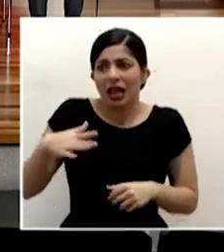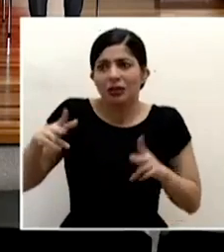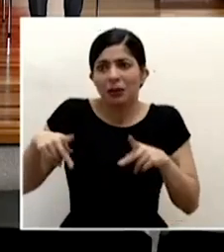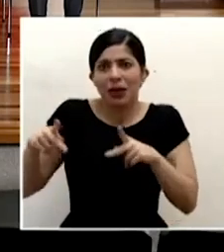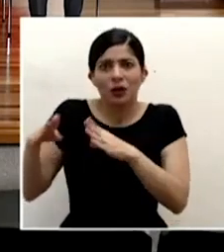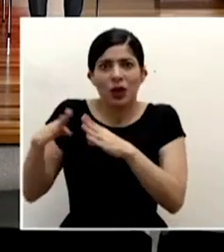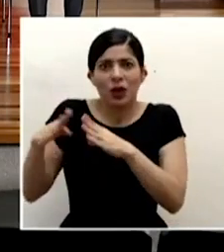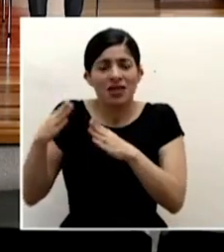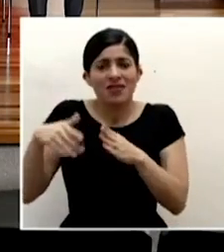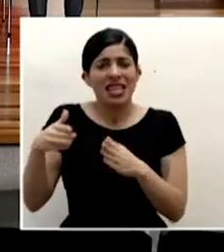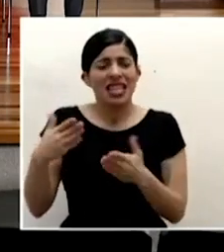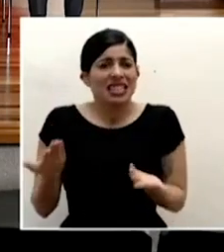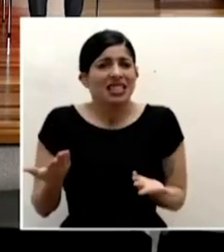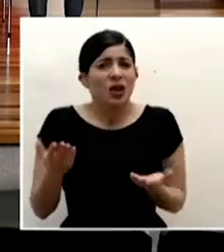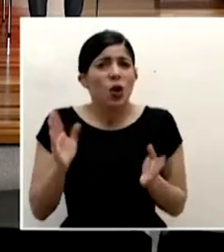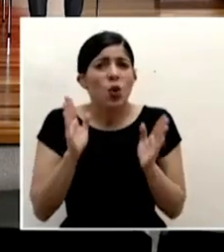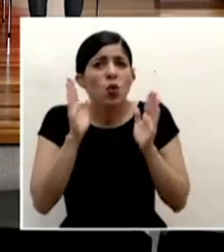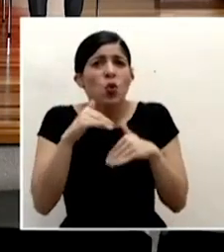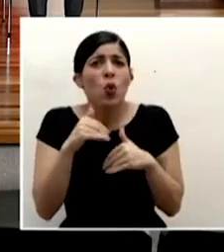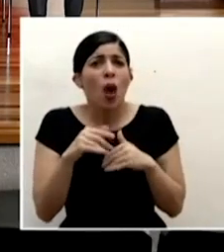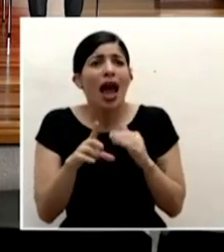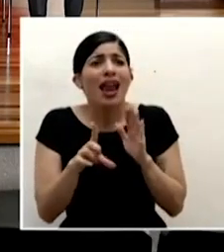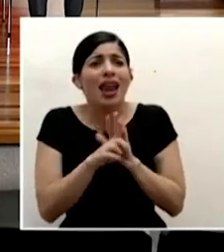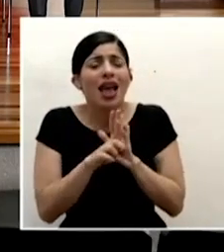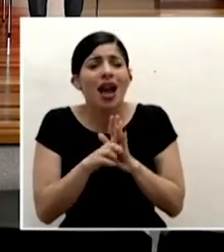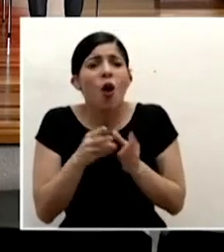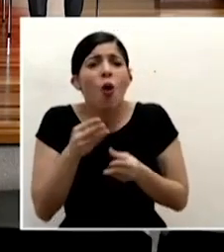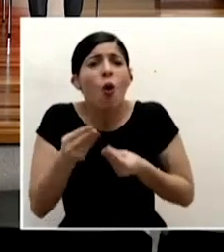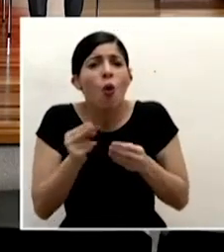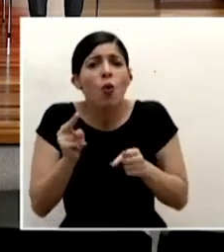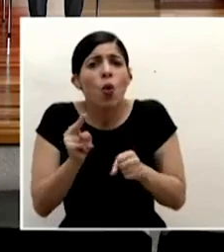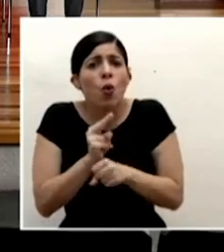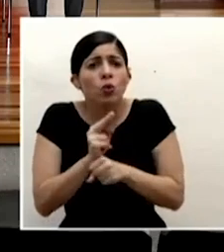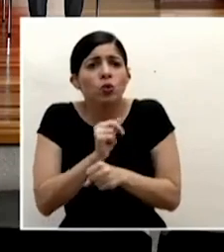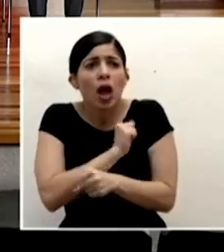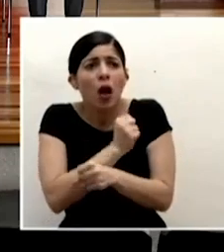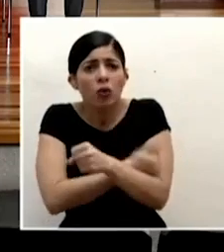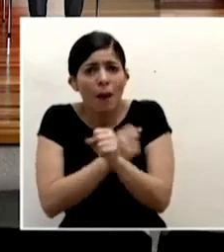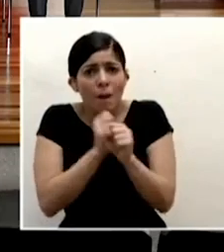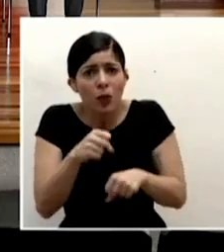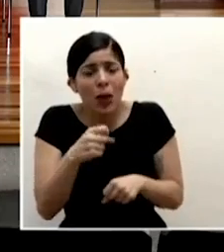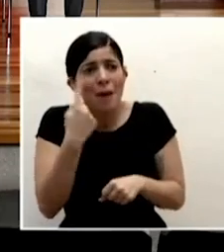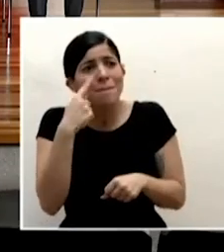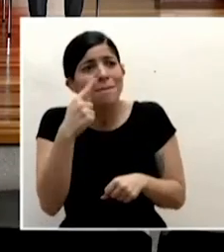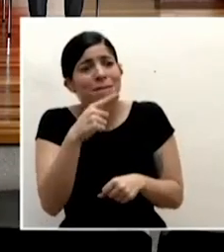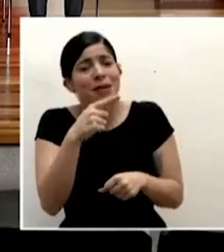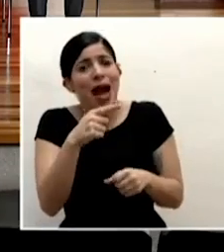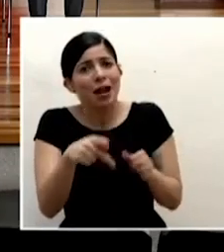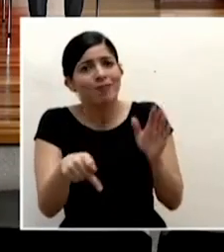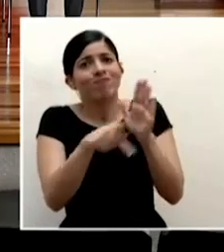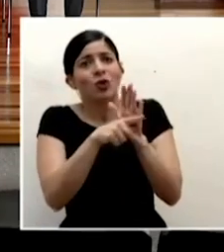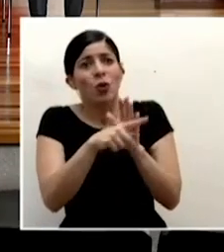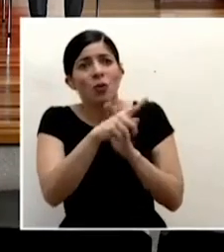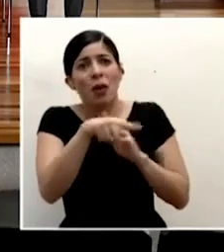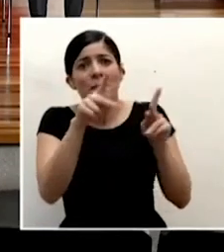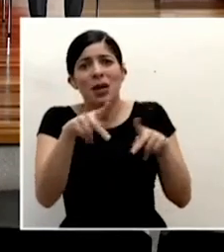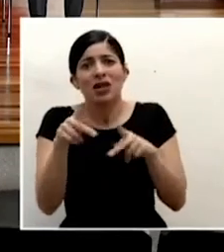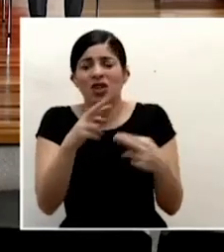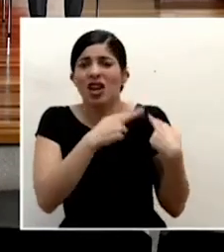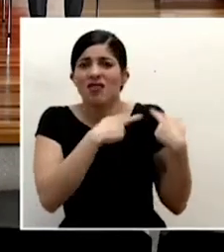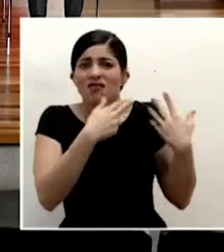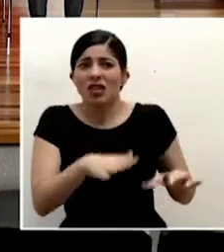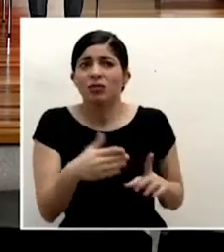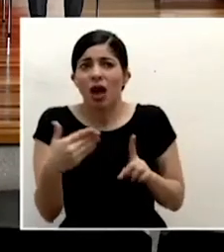población no hay una forma legal que puedan utilizar nuestras autoridades para impedir que estos grupos de irresponsables